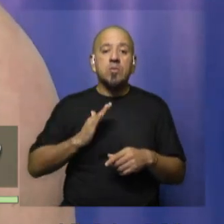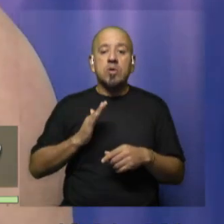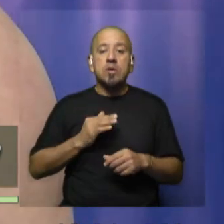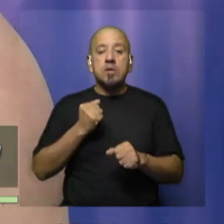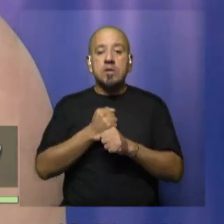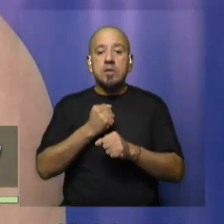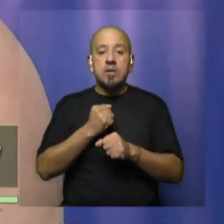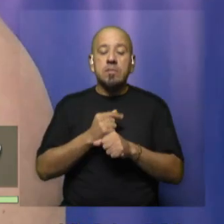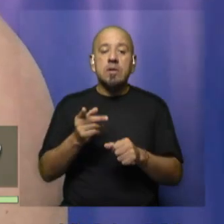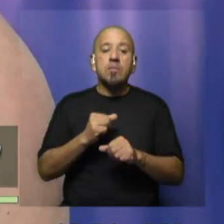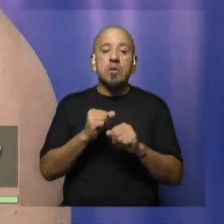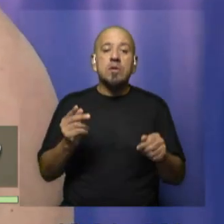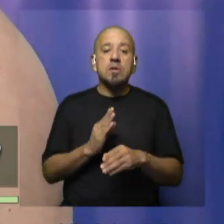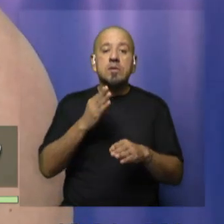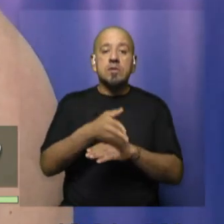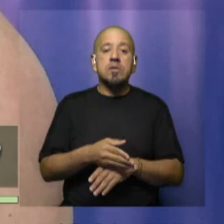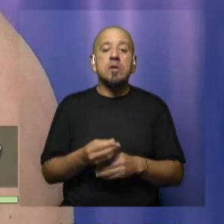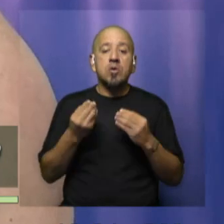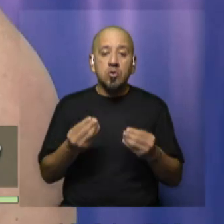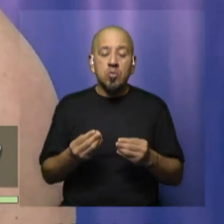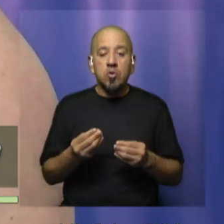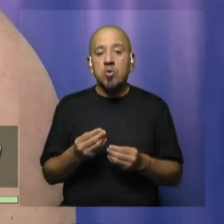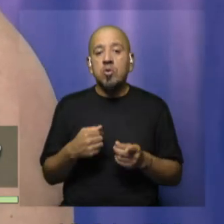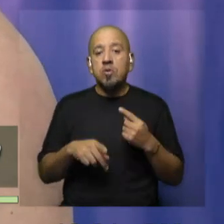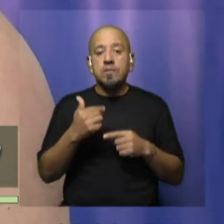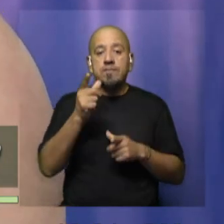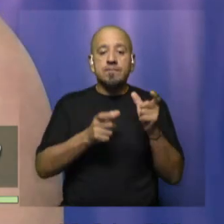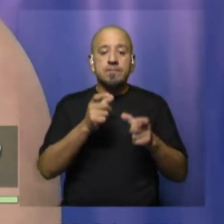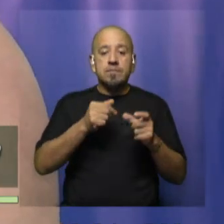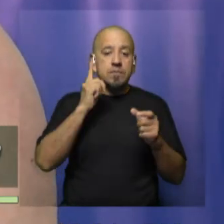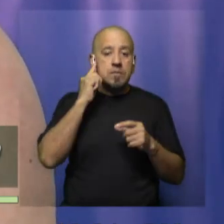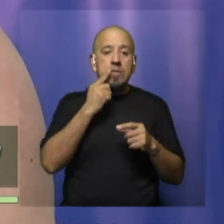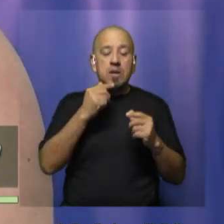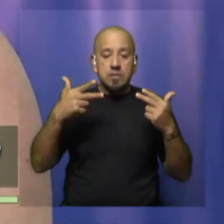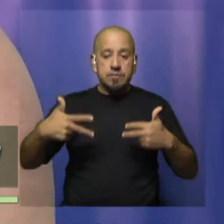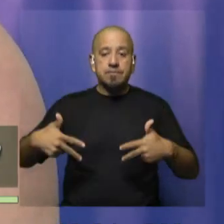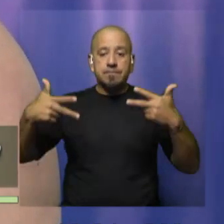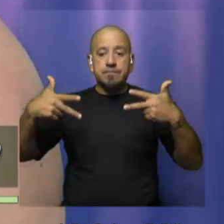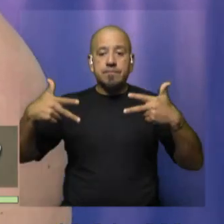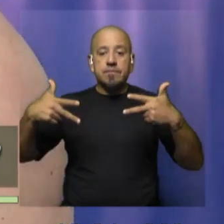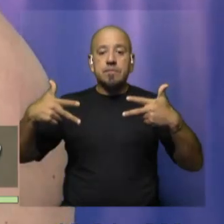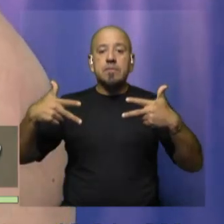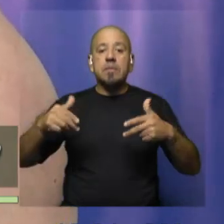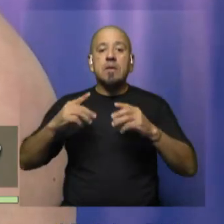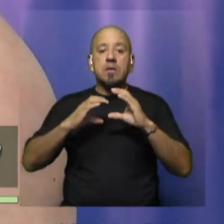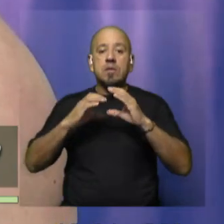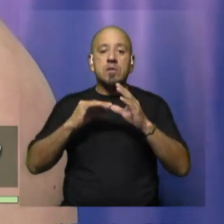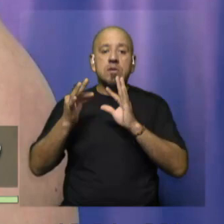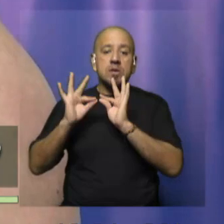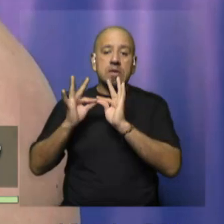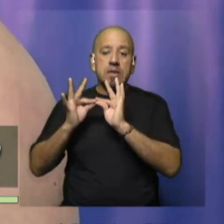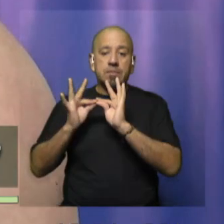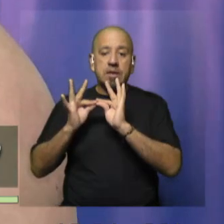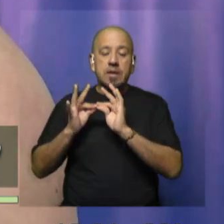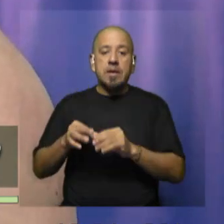lograr la accesibilidad. ¿Cómo funciona? Las personas sordas se comunican por una videollamada a través de un celular y se comunican con un intérprete de lengua de